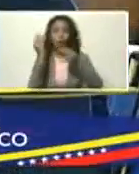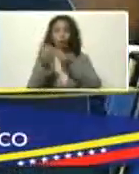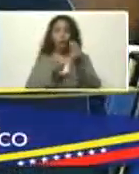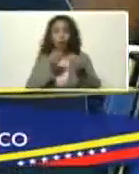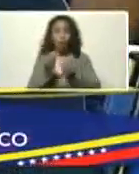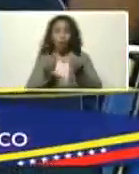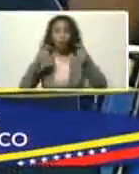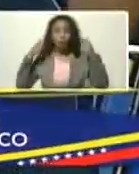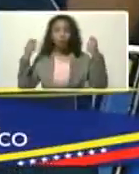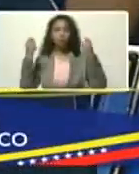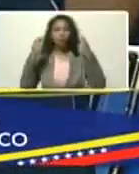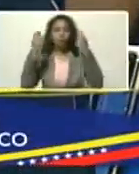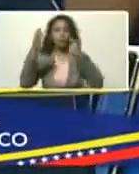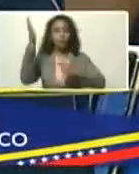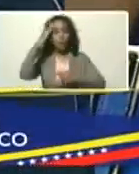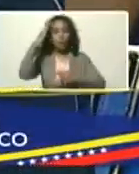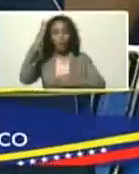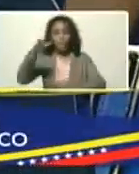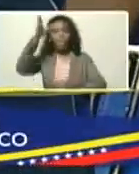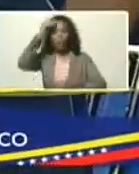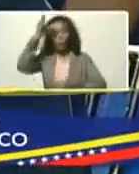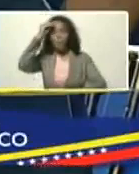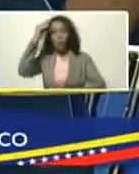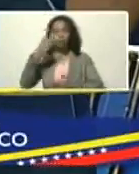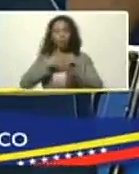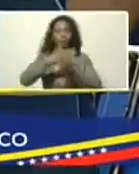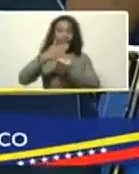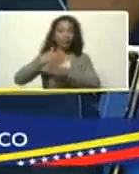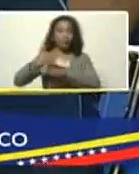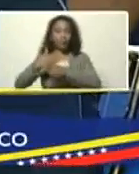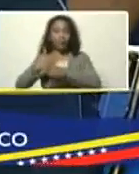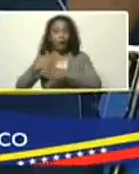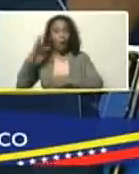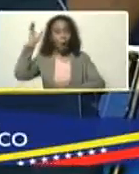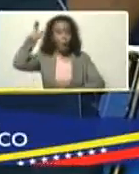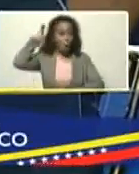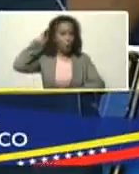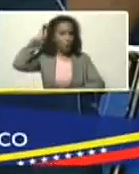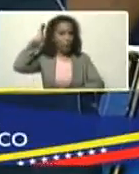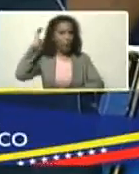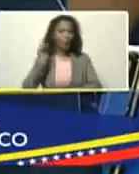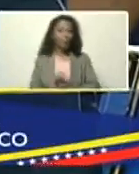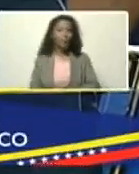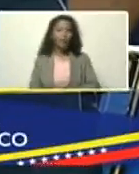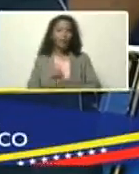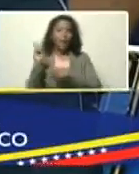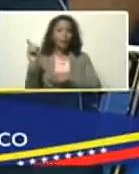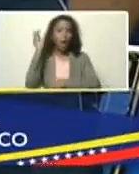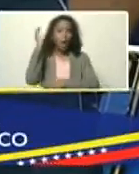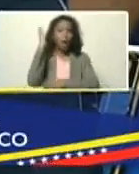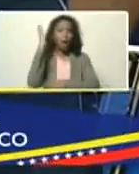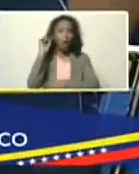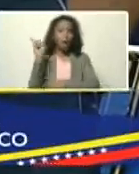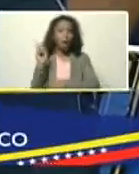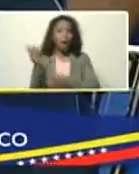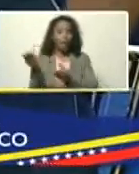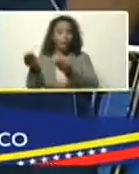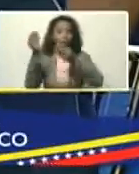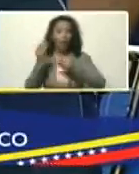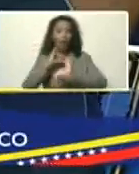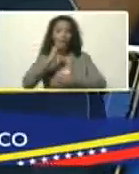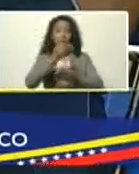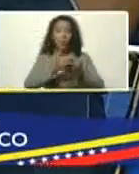la promoción, los saberes, y en la conciencia, entonces, este congreso, nos ha dado, una cantidad, de información